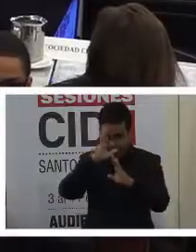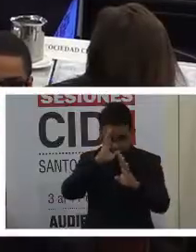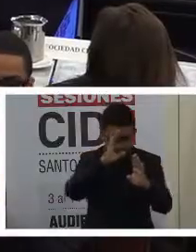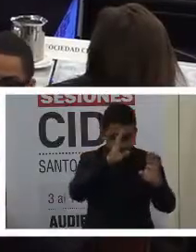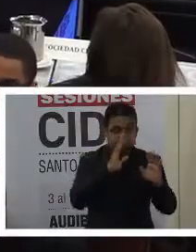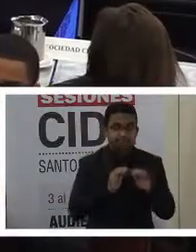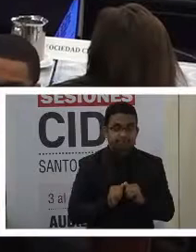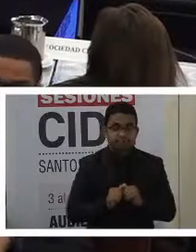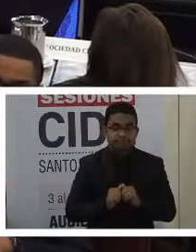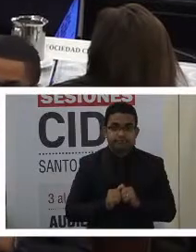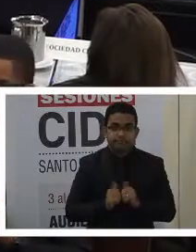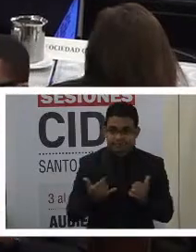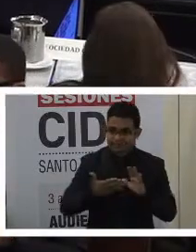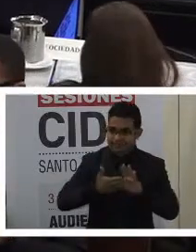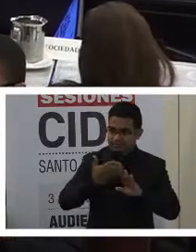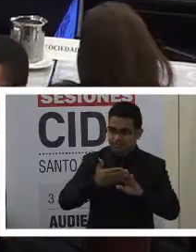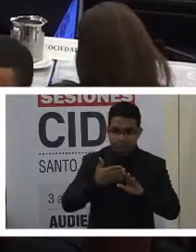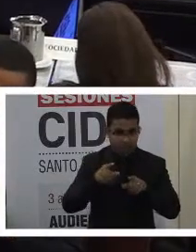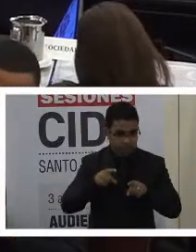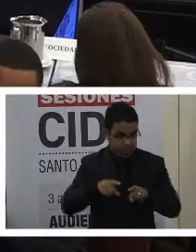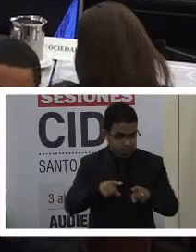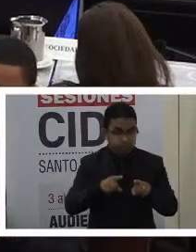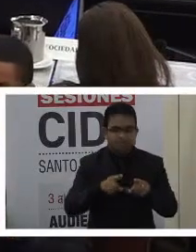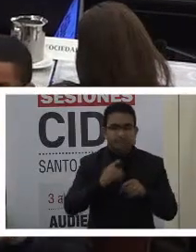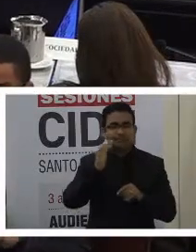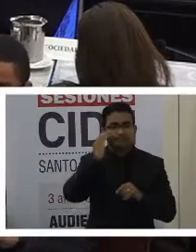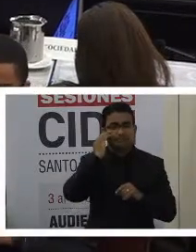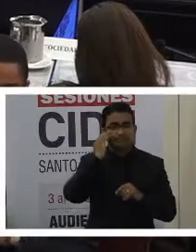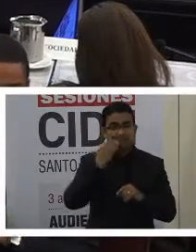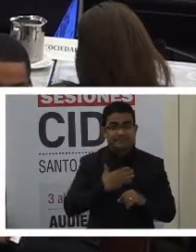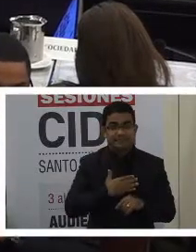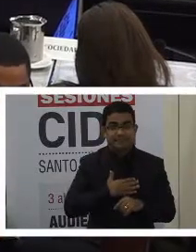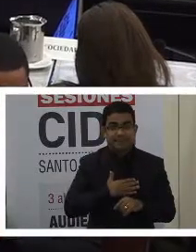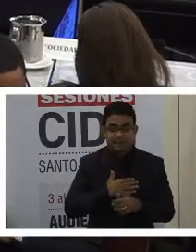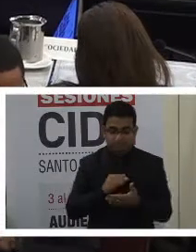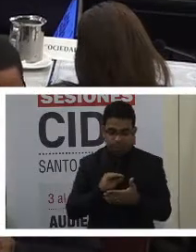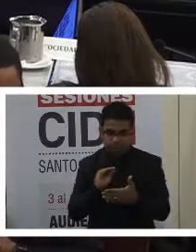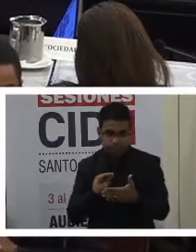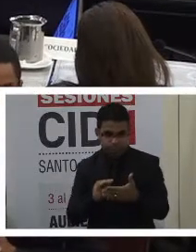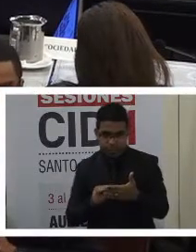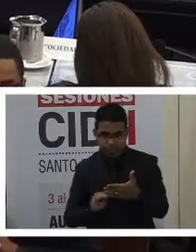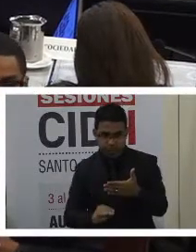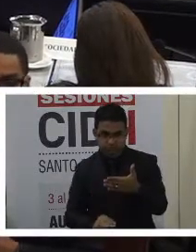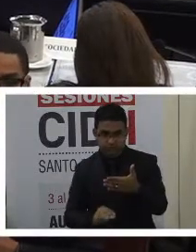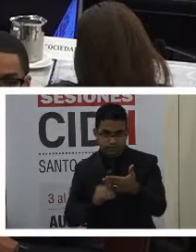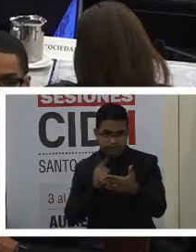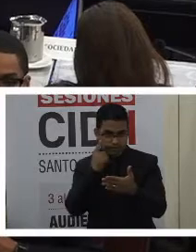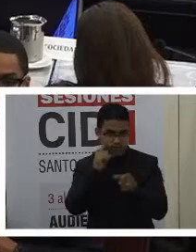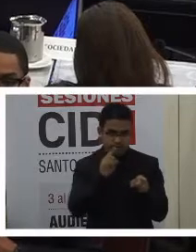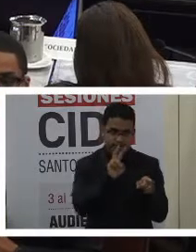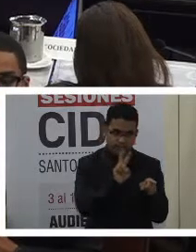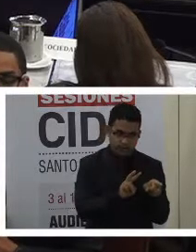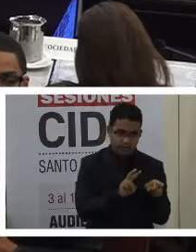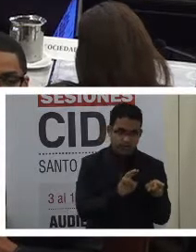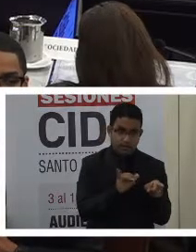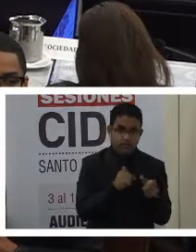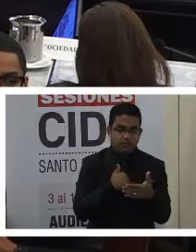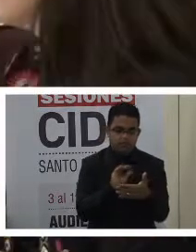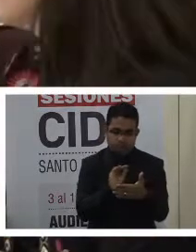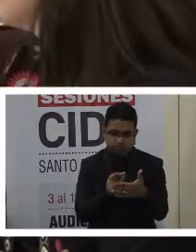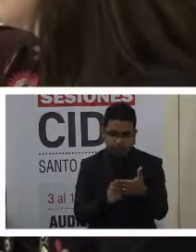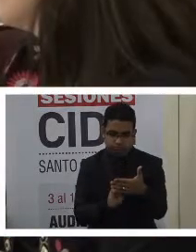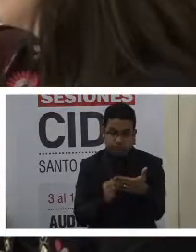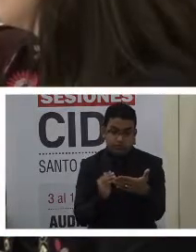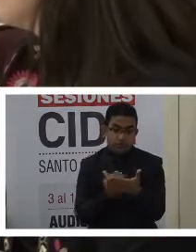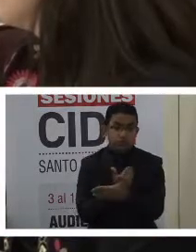audiencia. Intervengo efectivamente en mi condición de relator para Venezuela, pero también de relator de la